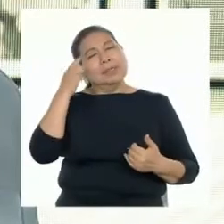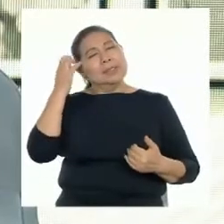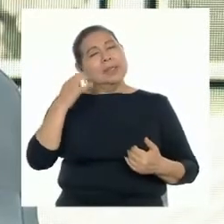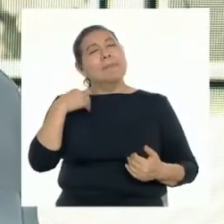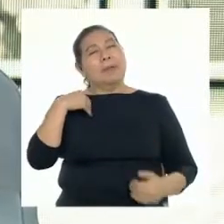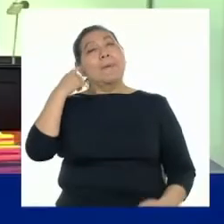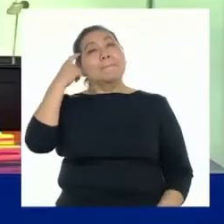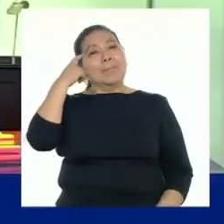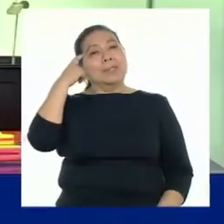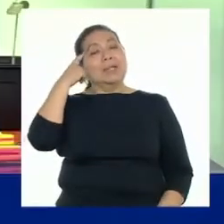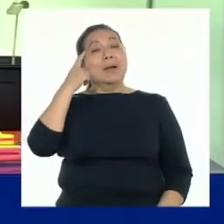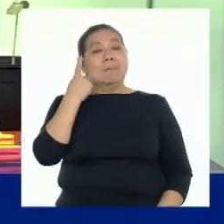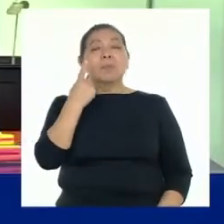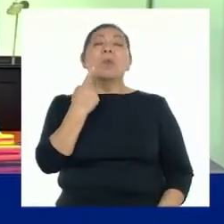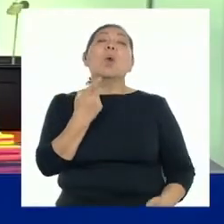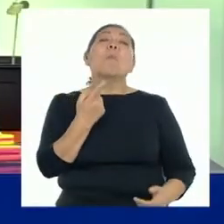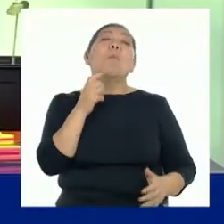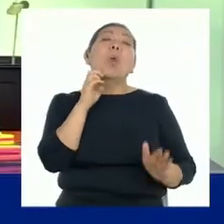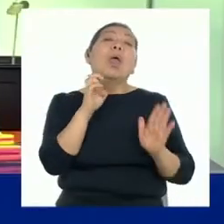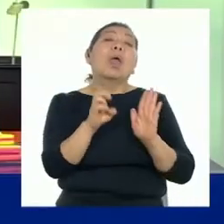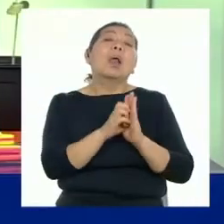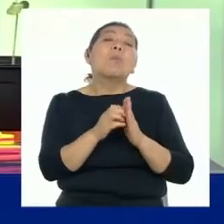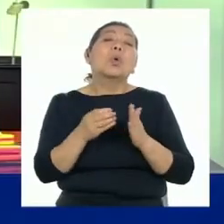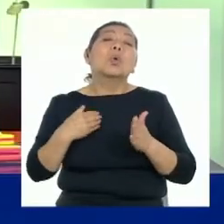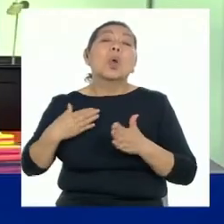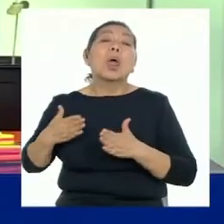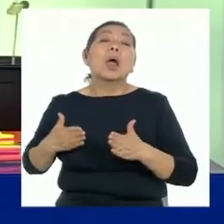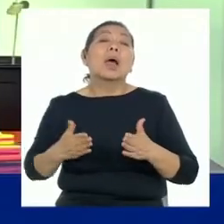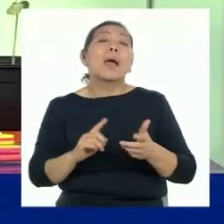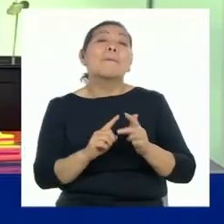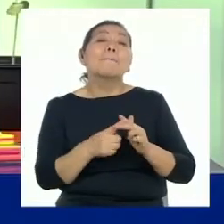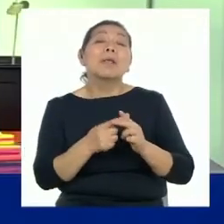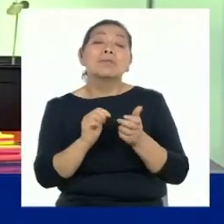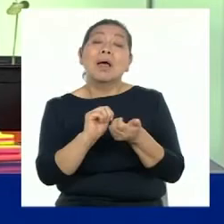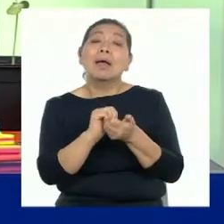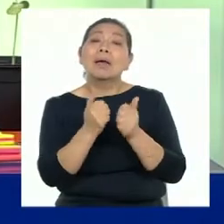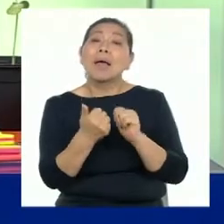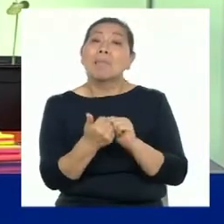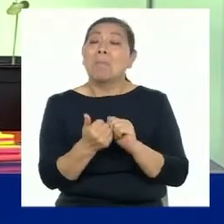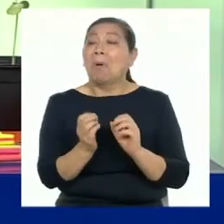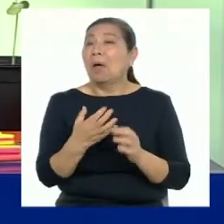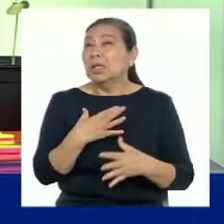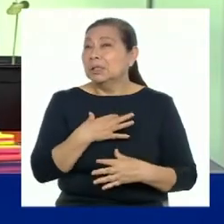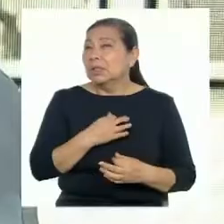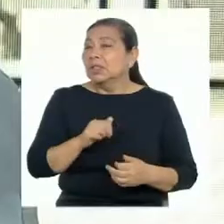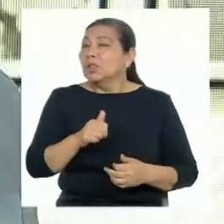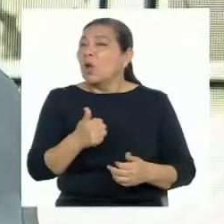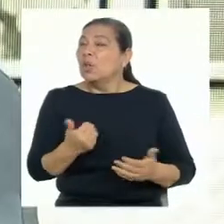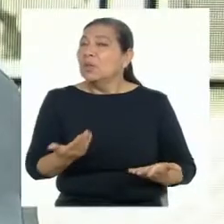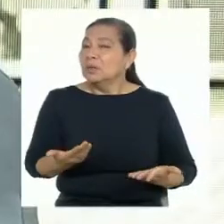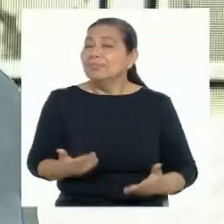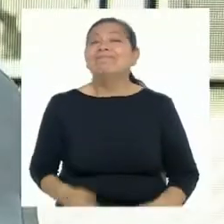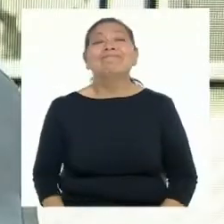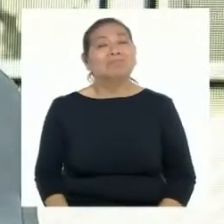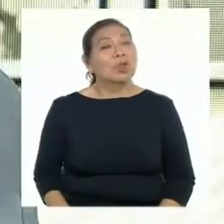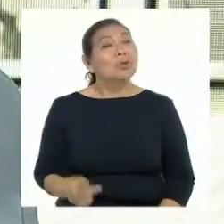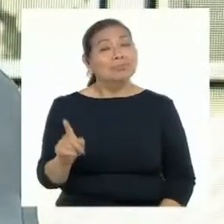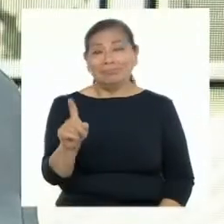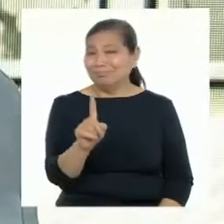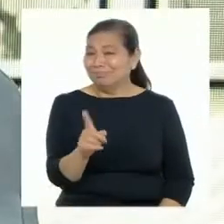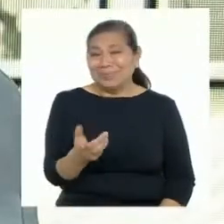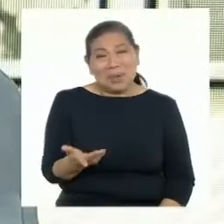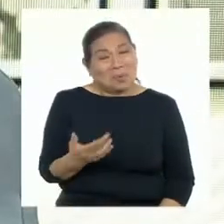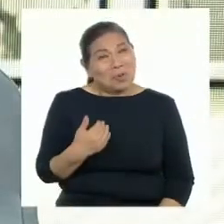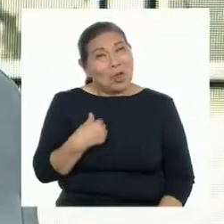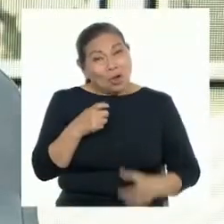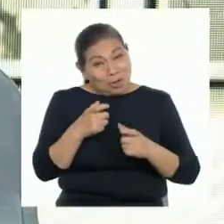siempre en cuenta, ¿sí? ¿Qué pasa si en el camino las cosas empiezan a cambiar y mis intereses son otros? De hecho, nosotros no vamos